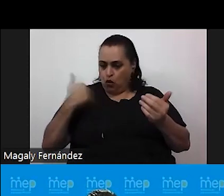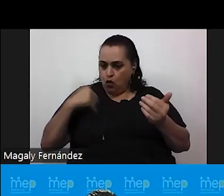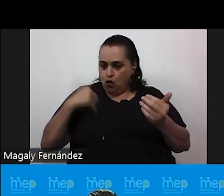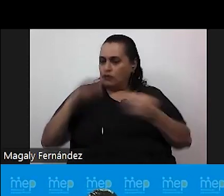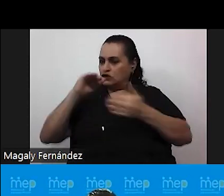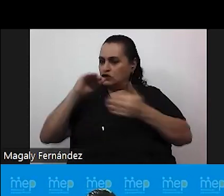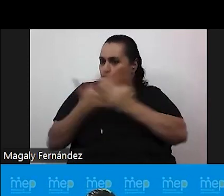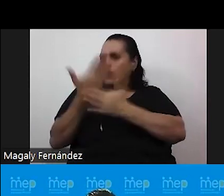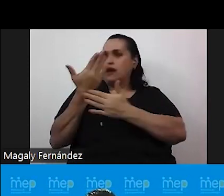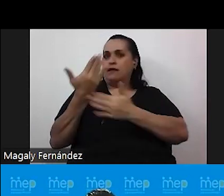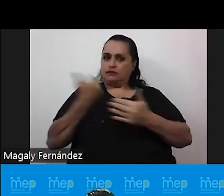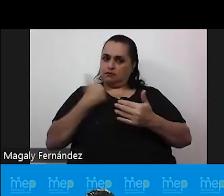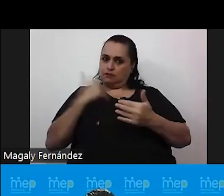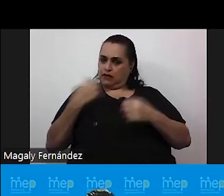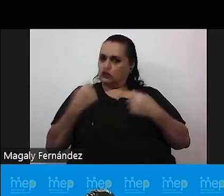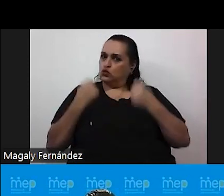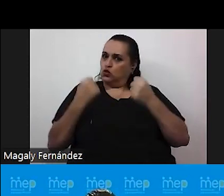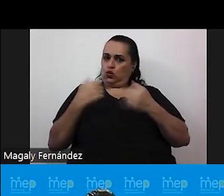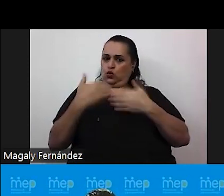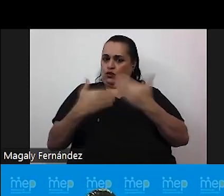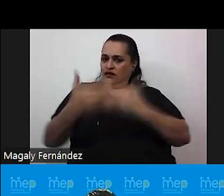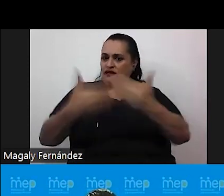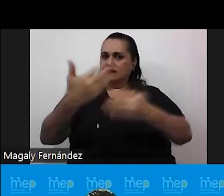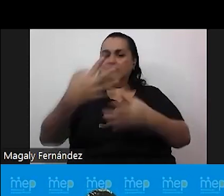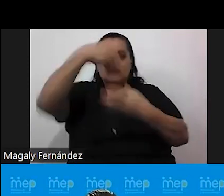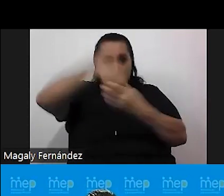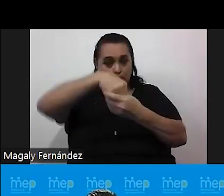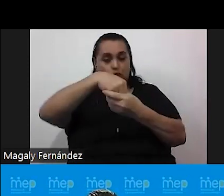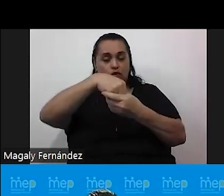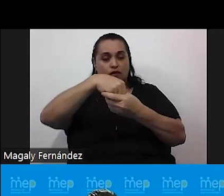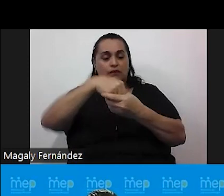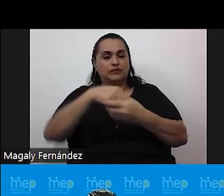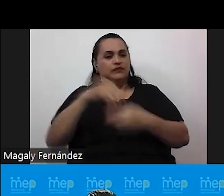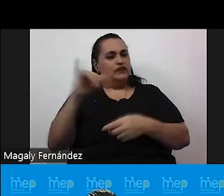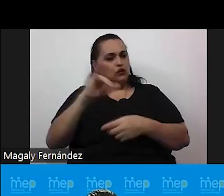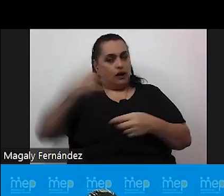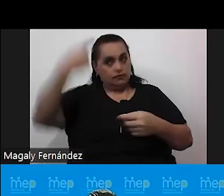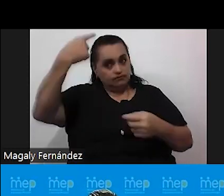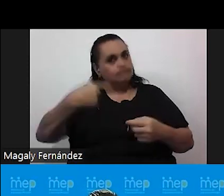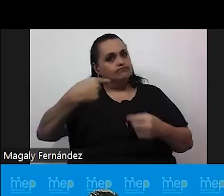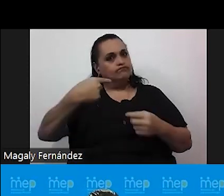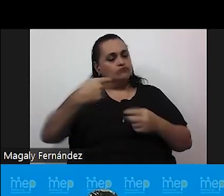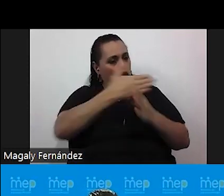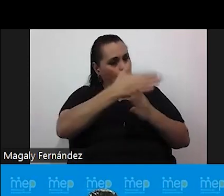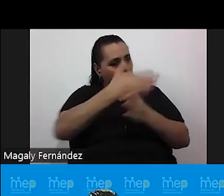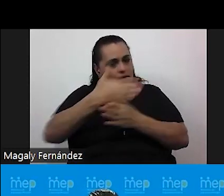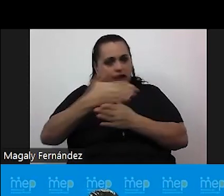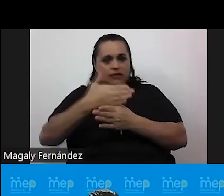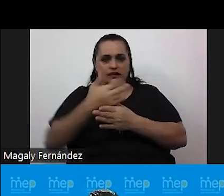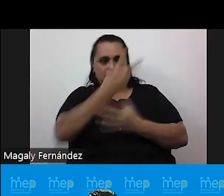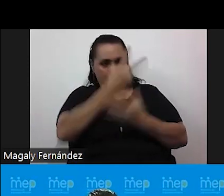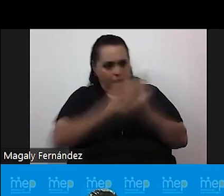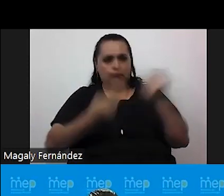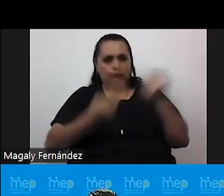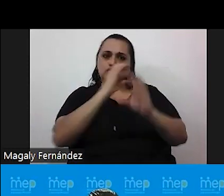masculinidades en las cuales involucran como un deber compartido con sus parejas en el